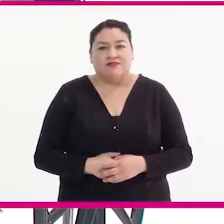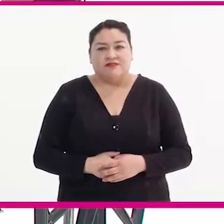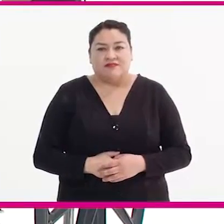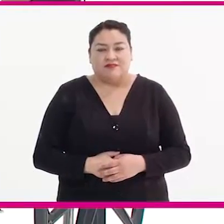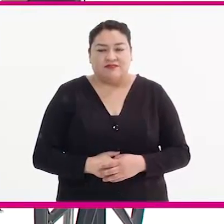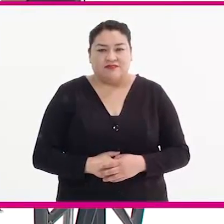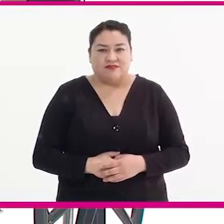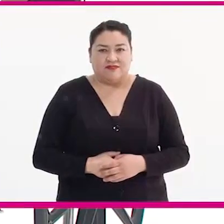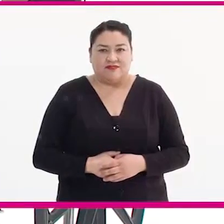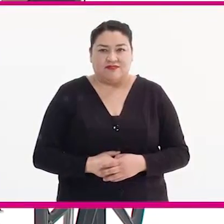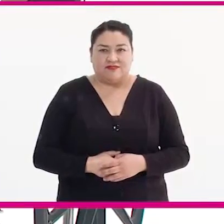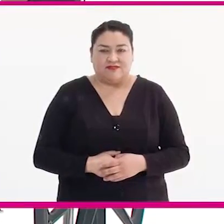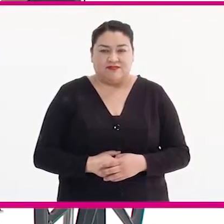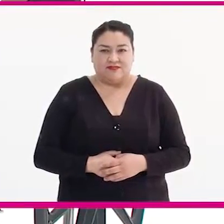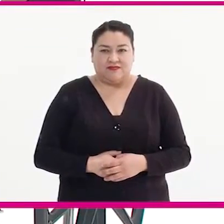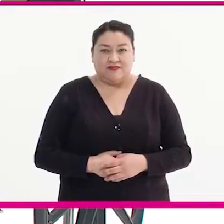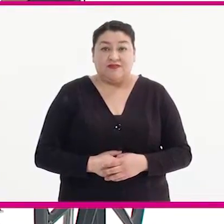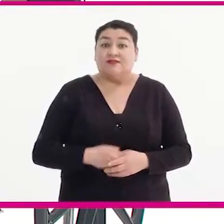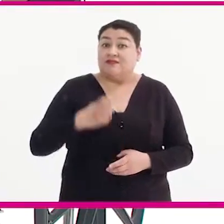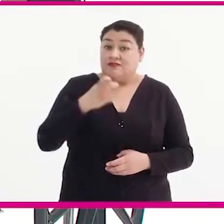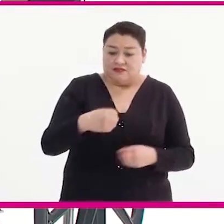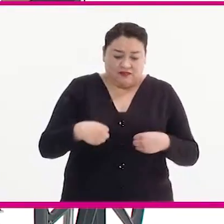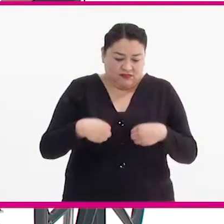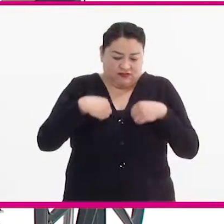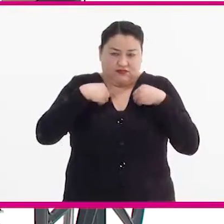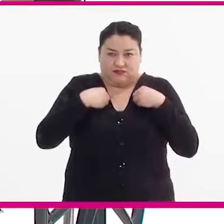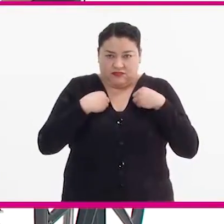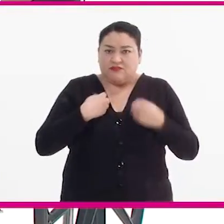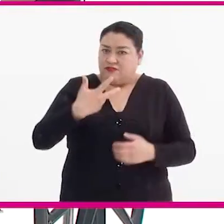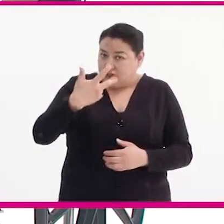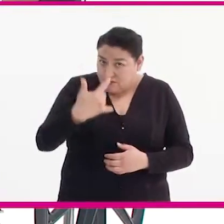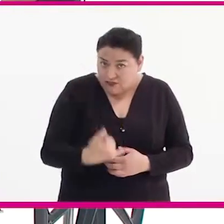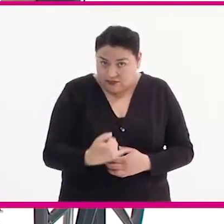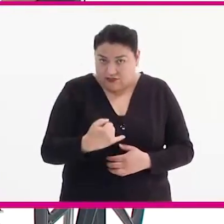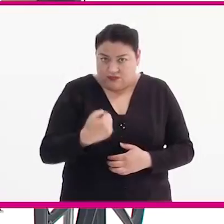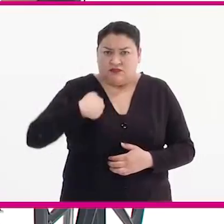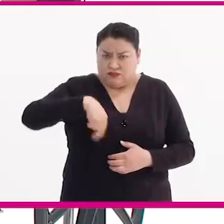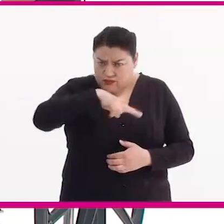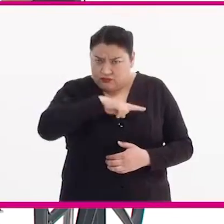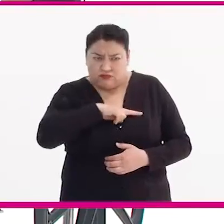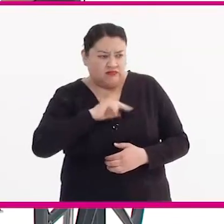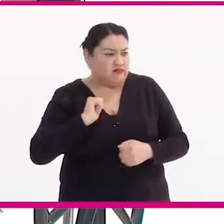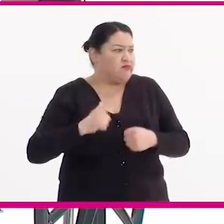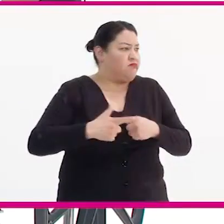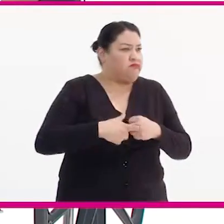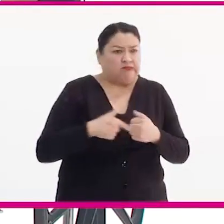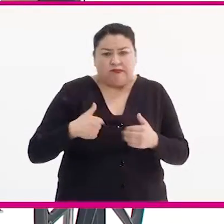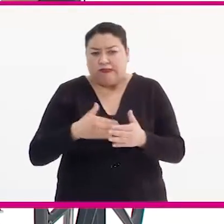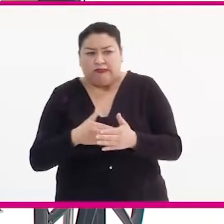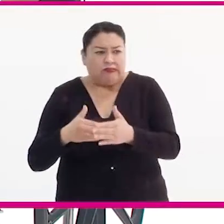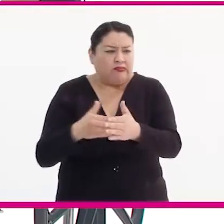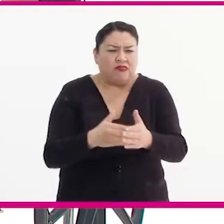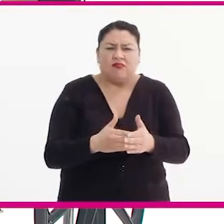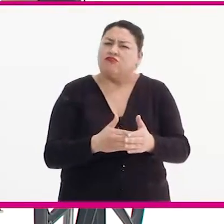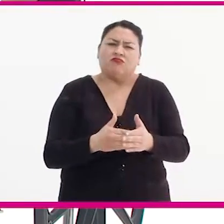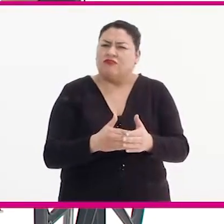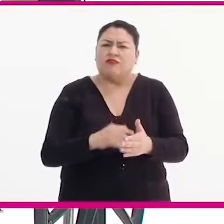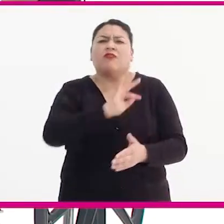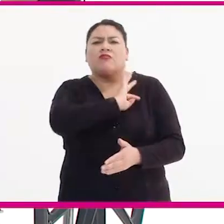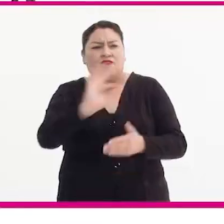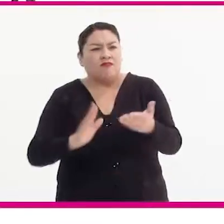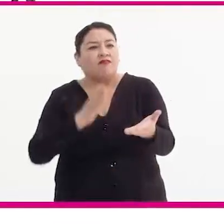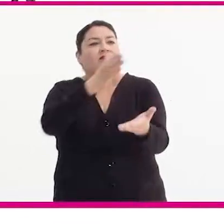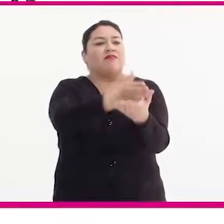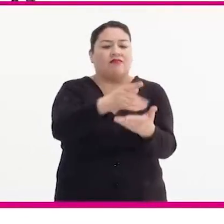Esta condición no nos implica ejercer nuestro derecho a